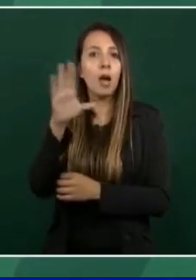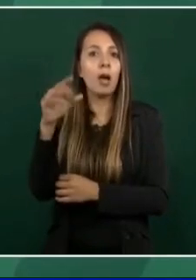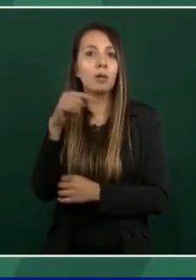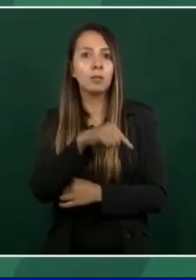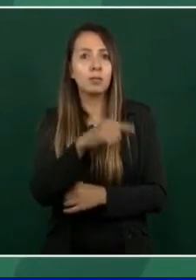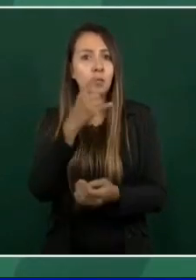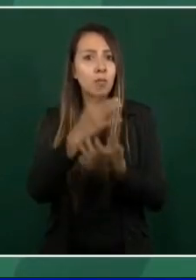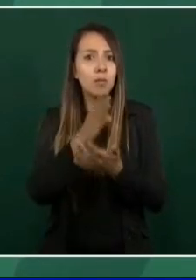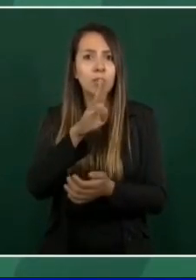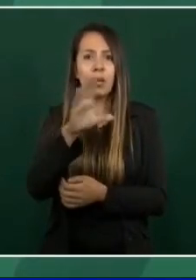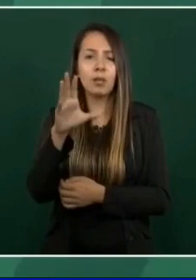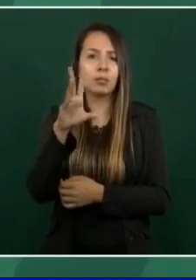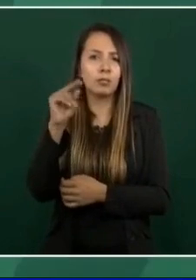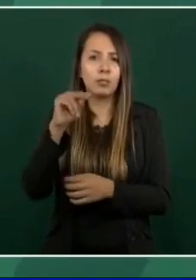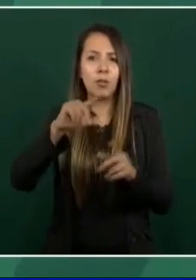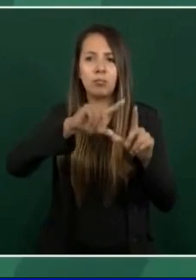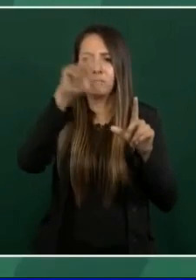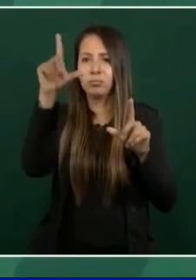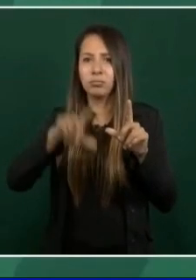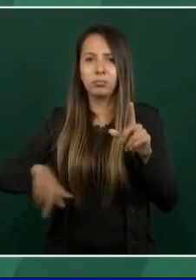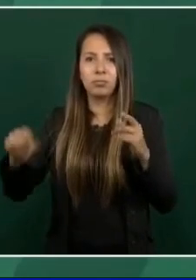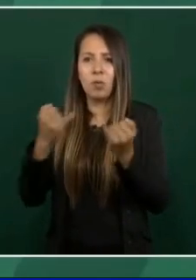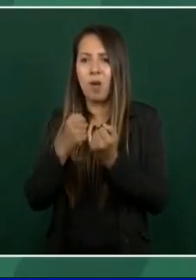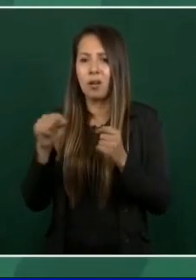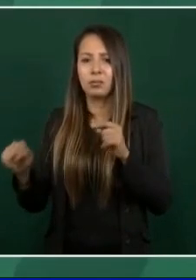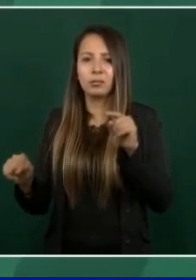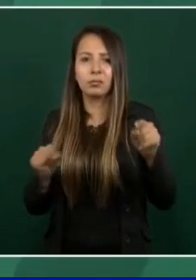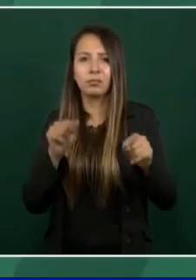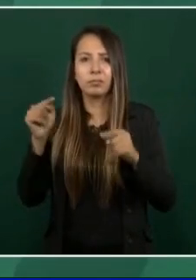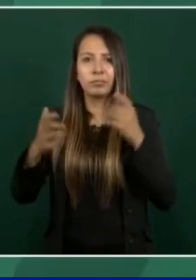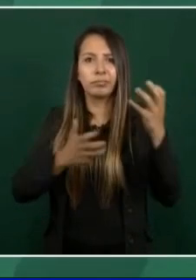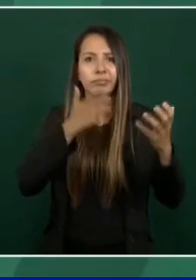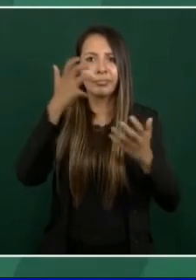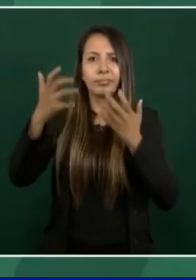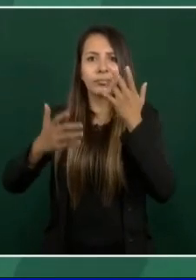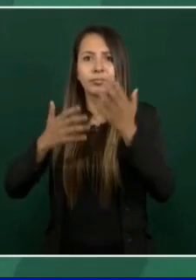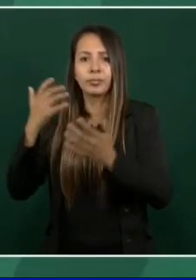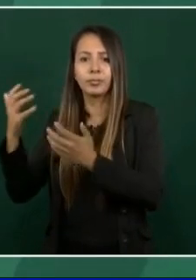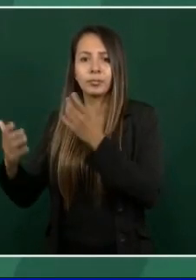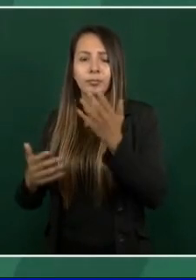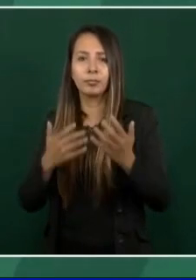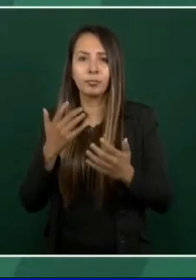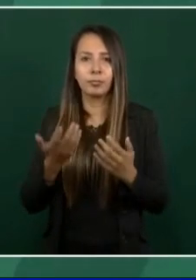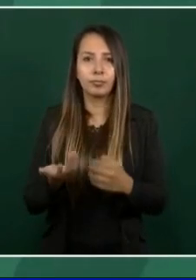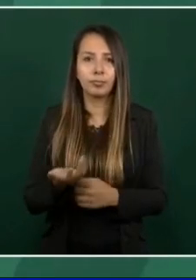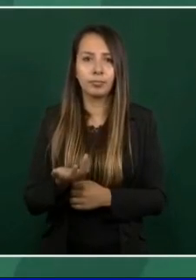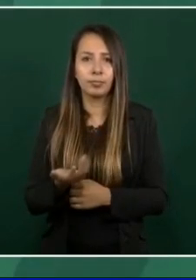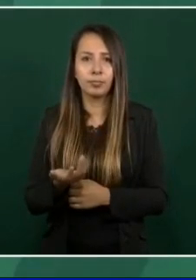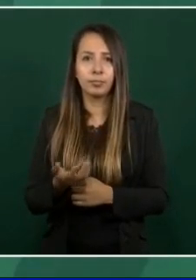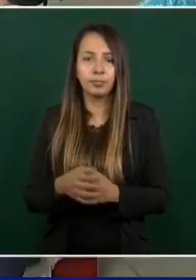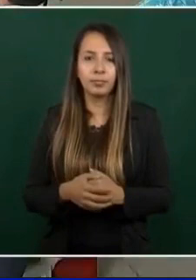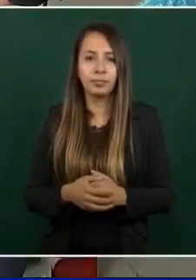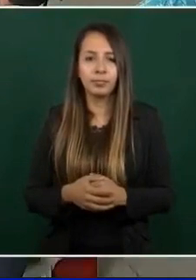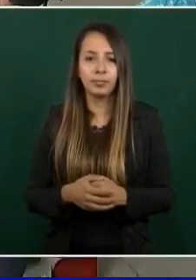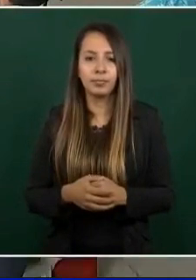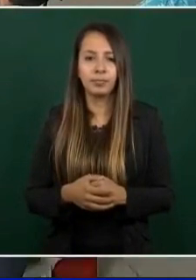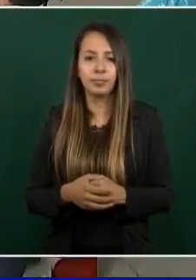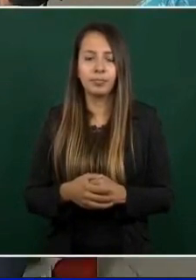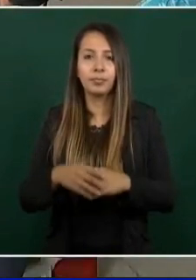Baja California, el país estaba en llamas y sacaban memes, donde